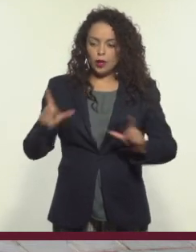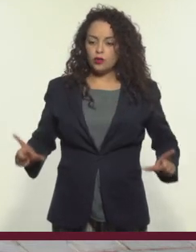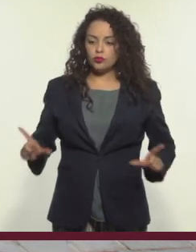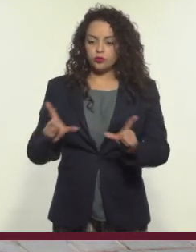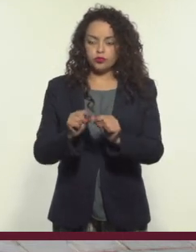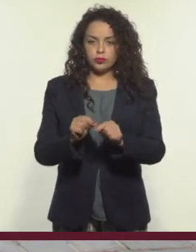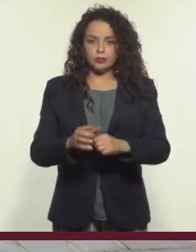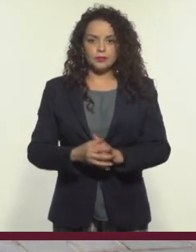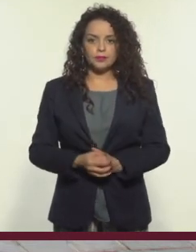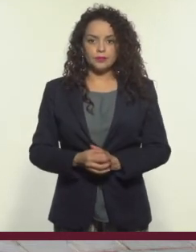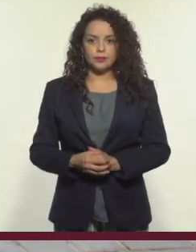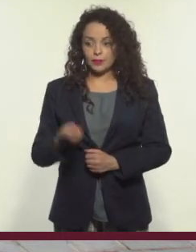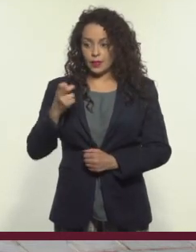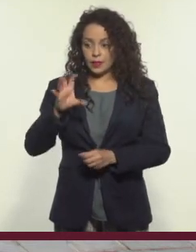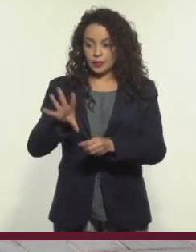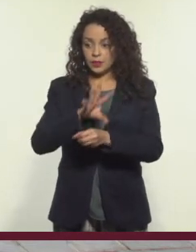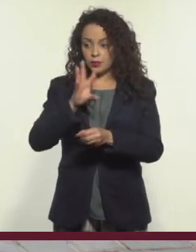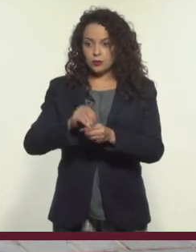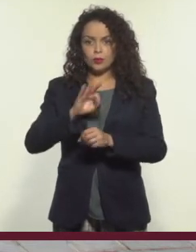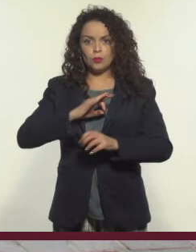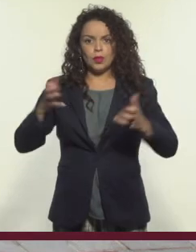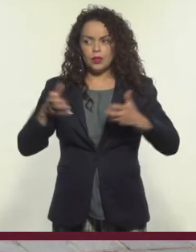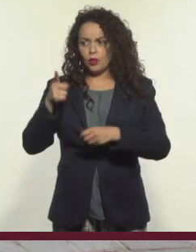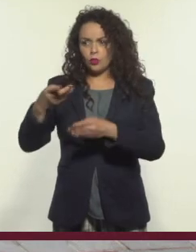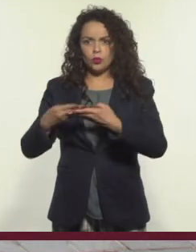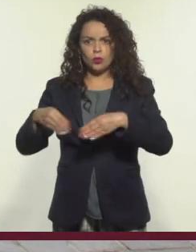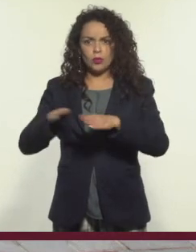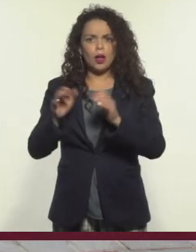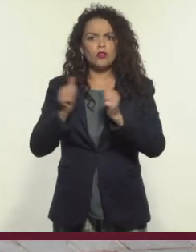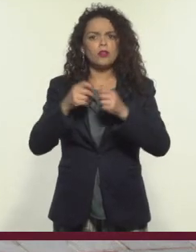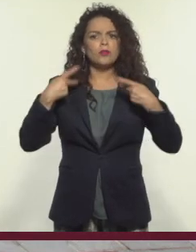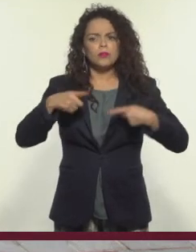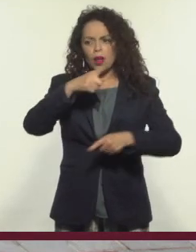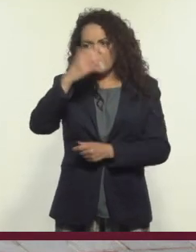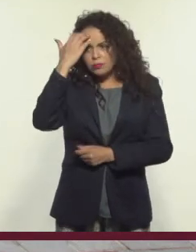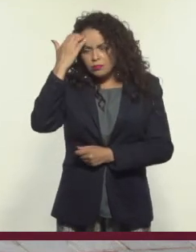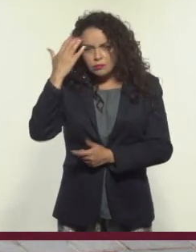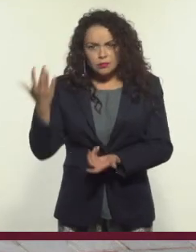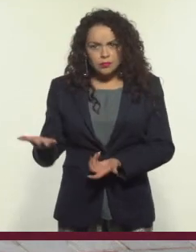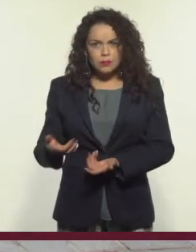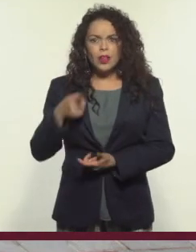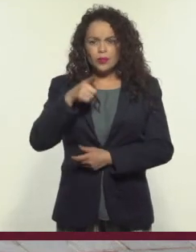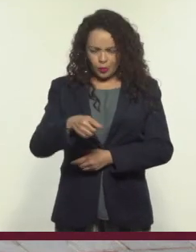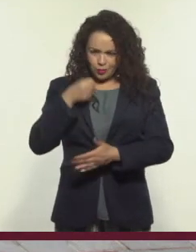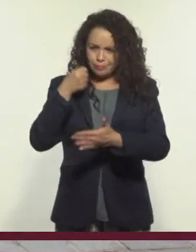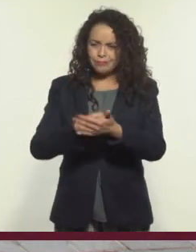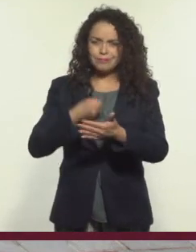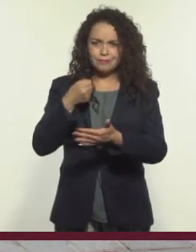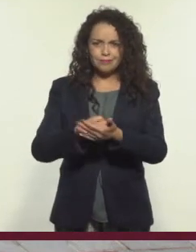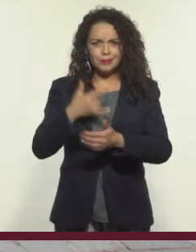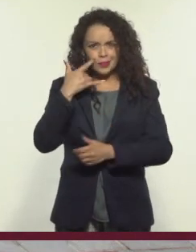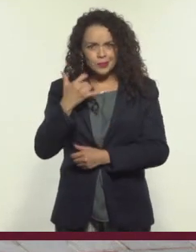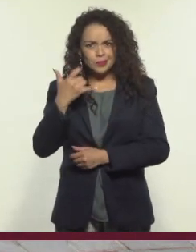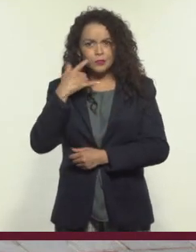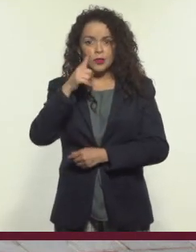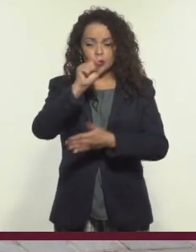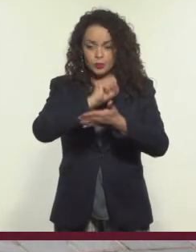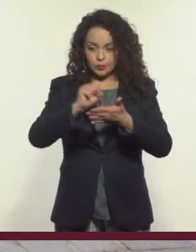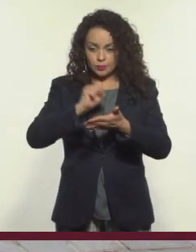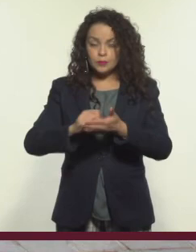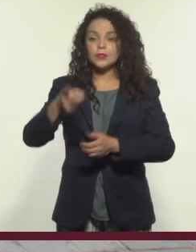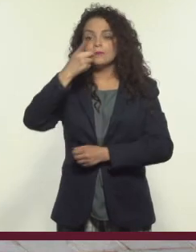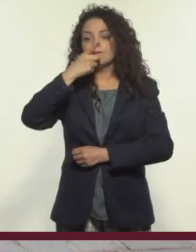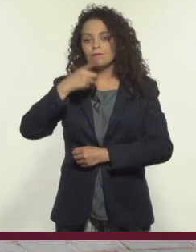pequeña sinopsis. Todo esto se puede hacer desde casa con gente que conocemos. No dejen de intentarlo y escríbanos lo que